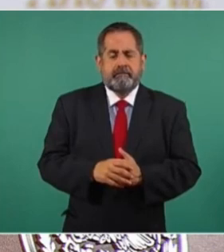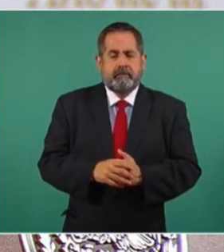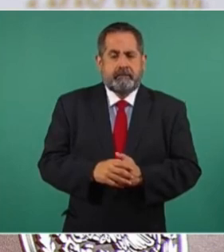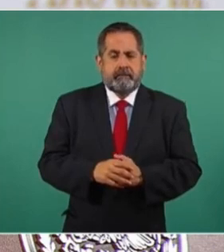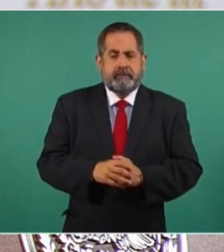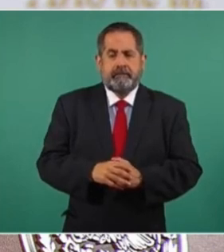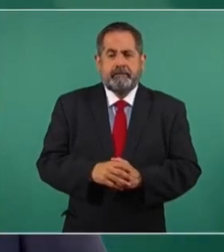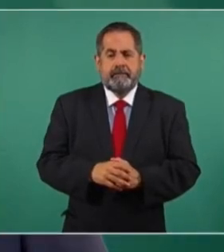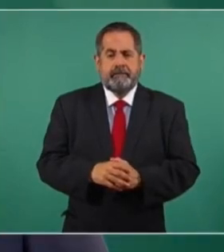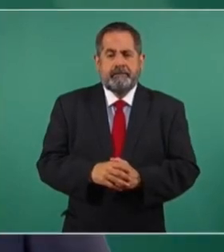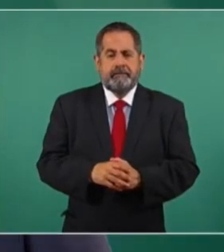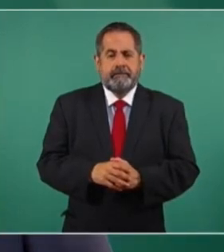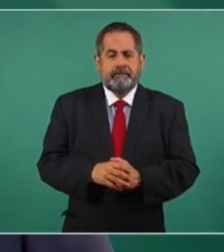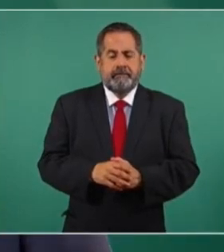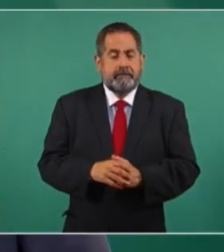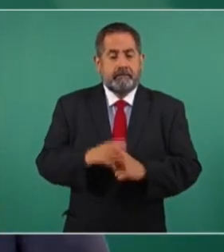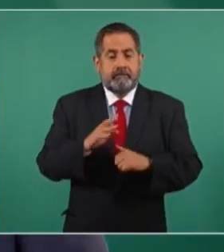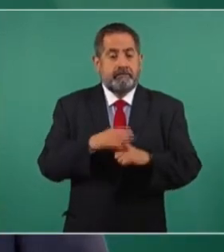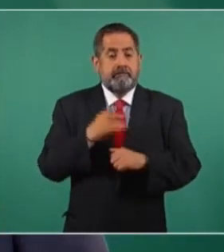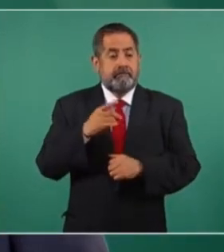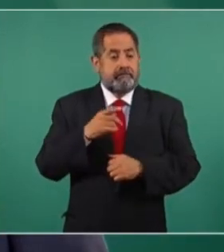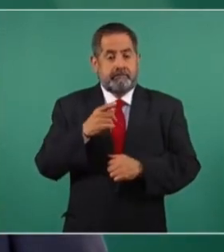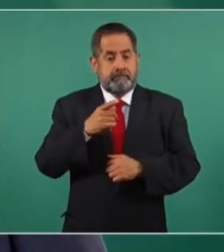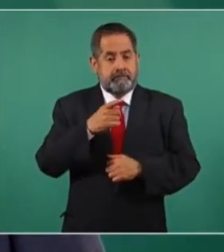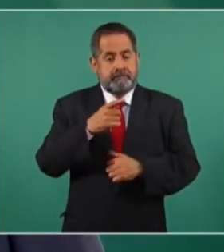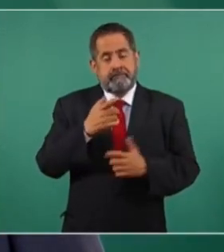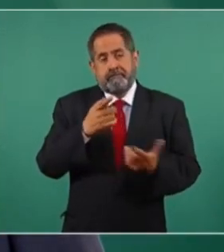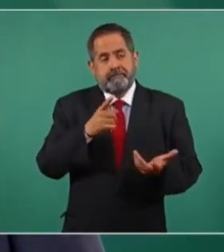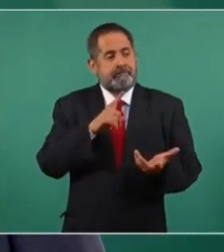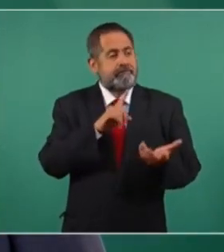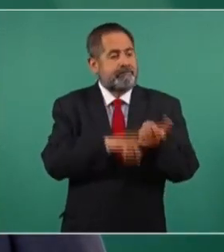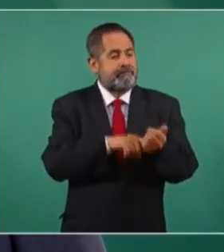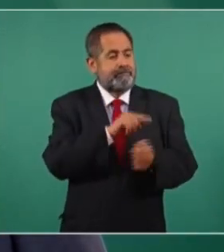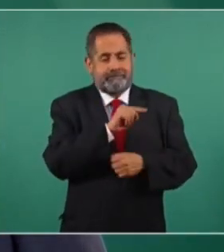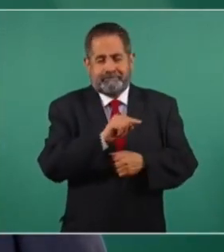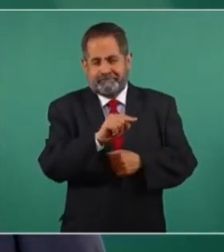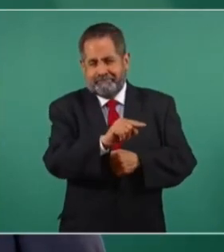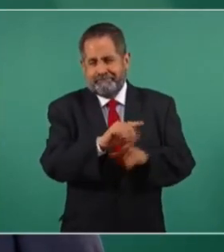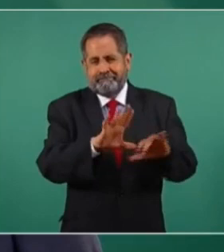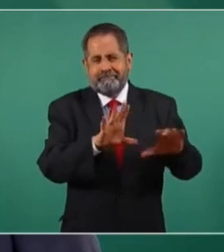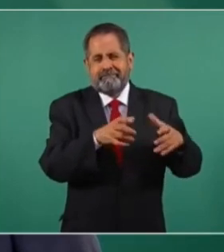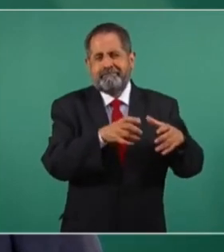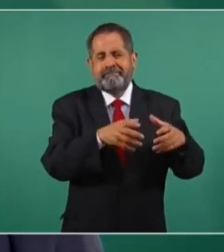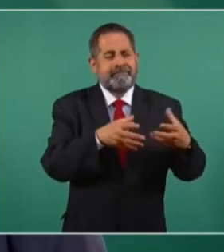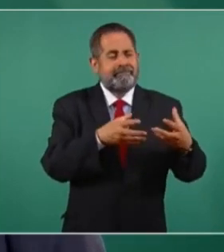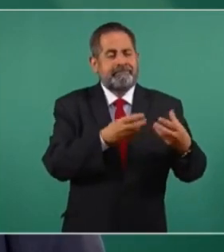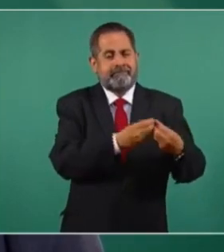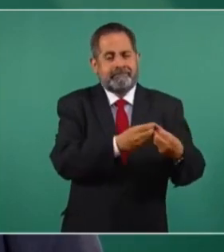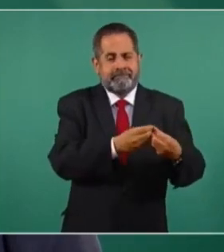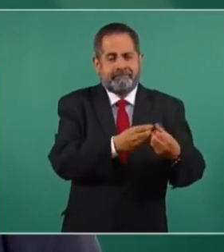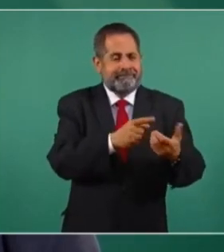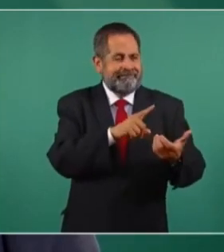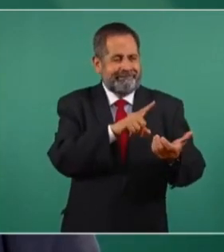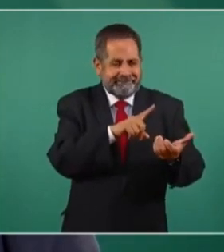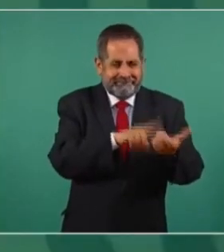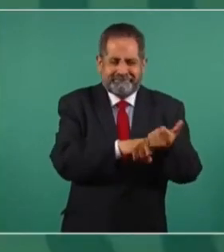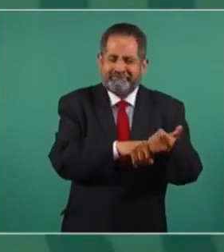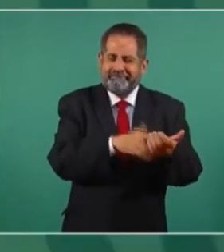porque son partidarios al final o en el fondo